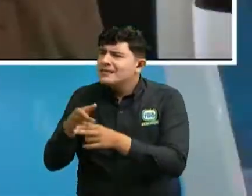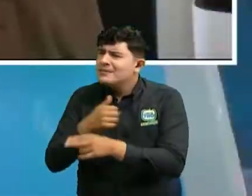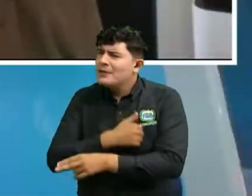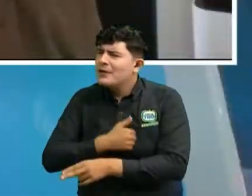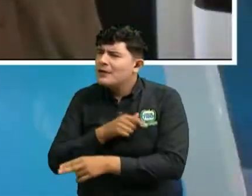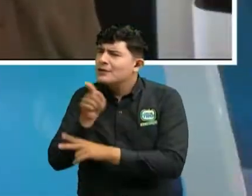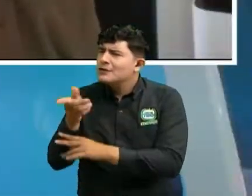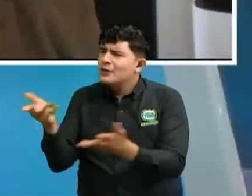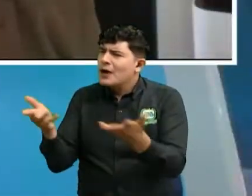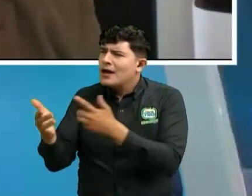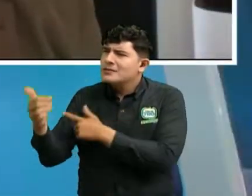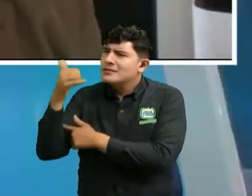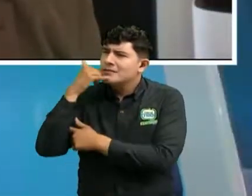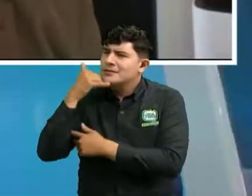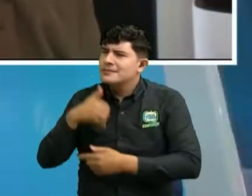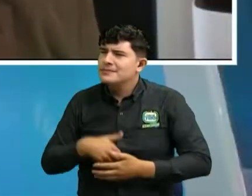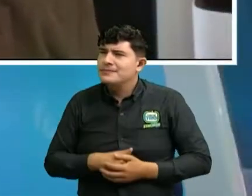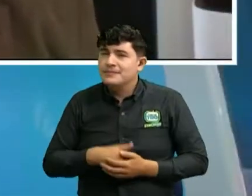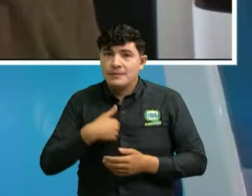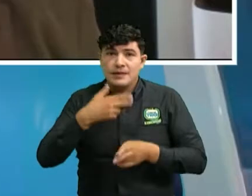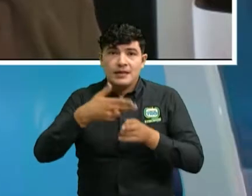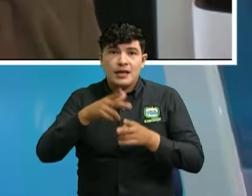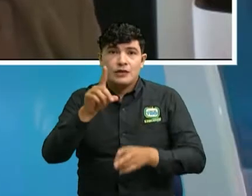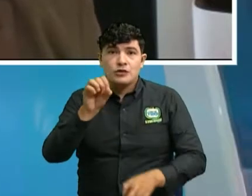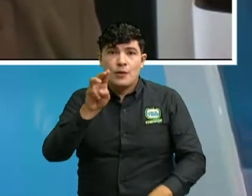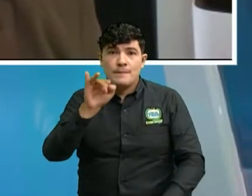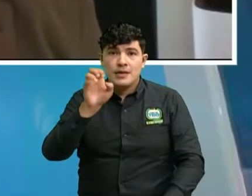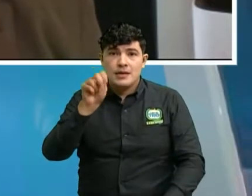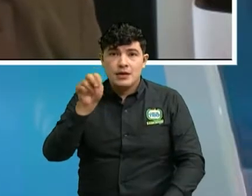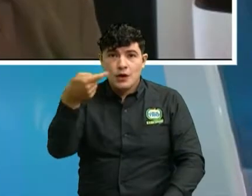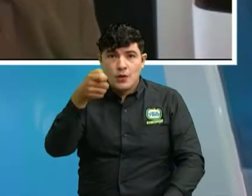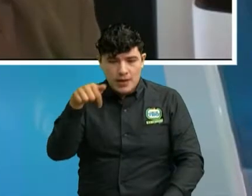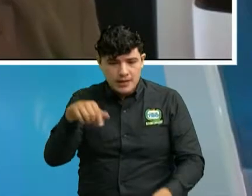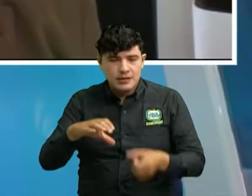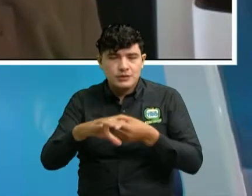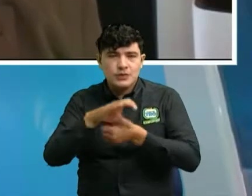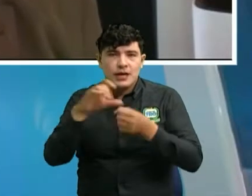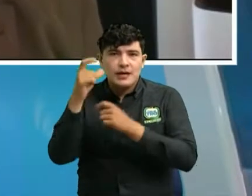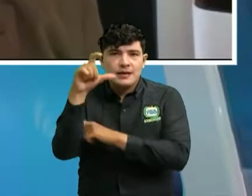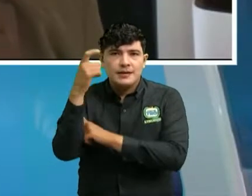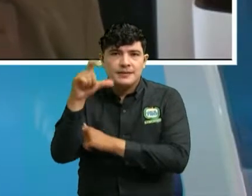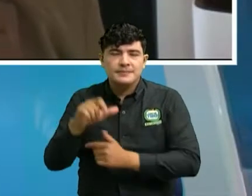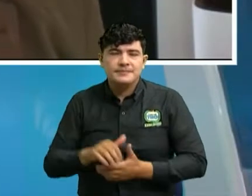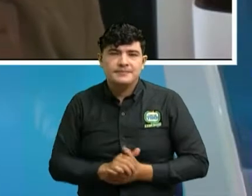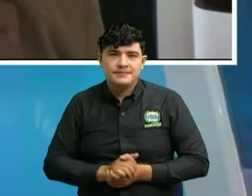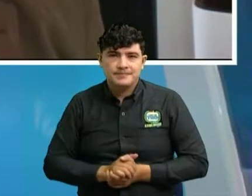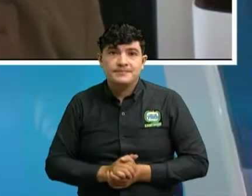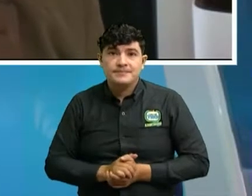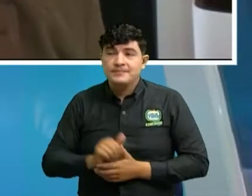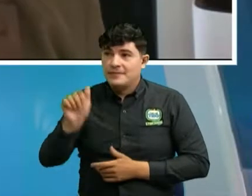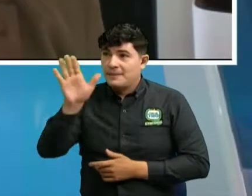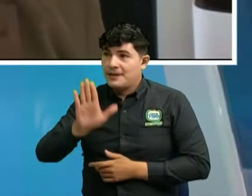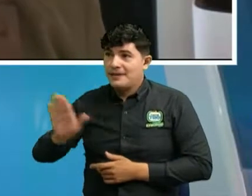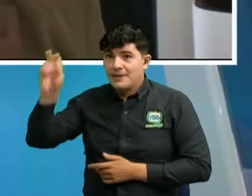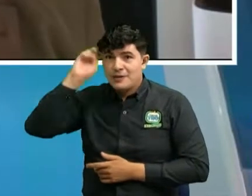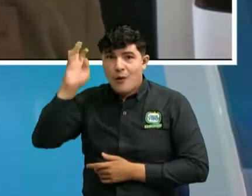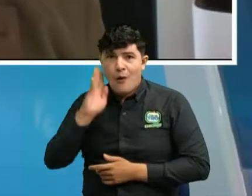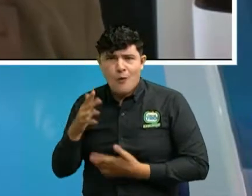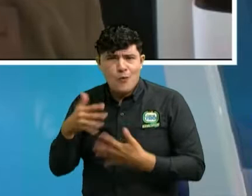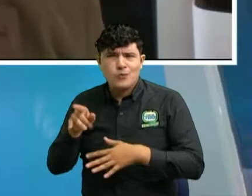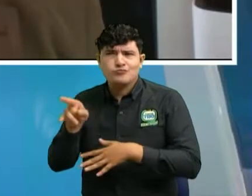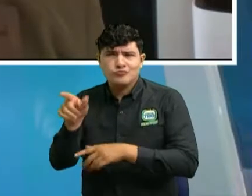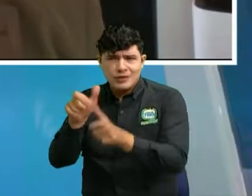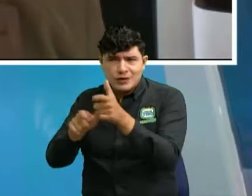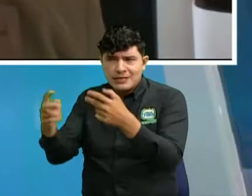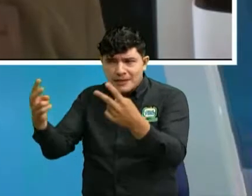desde dónde nos llama? Domingo Galeano. Le hablo de la ciudad de Cúcuta. Bueno, don Domingo, desde Cúcuta, norte de Santander, saludamos a todos los